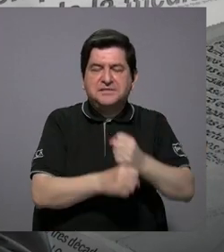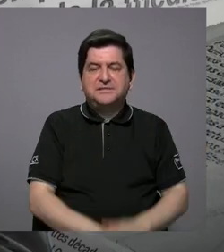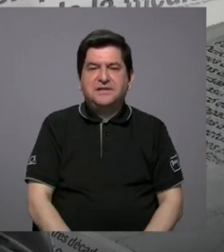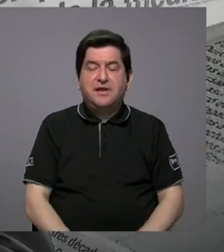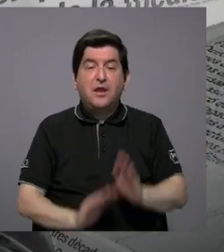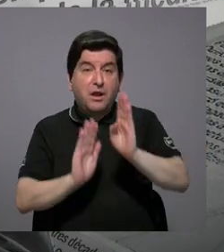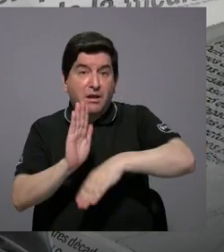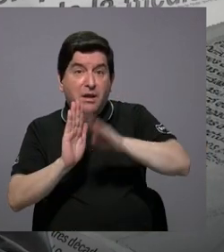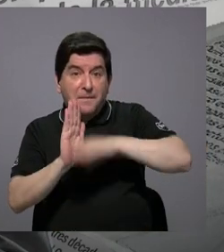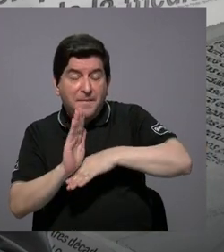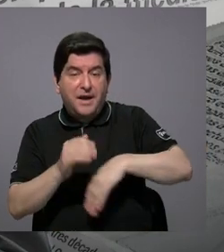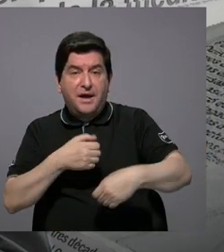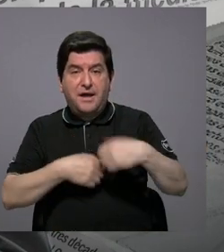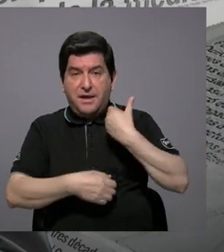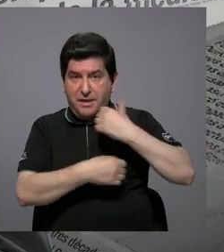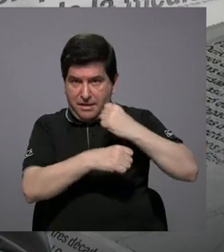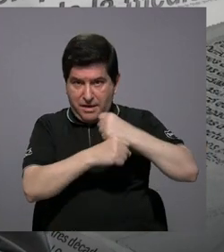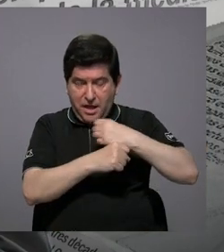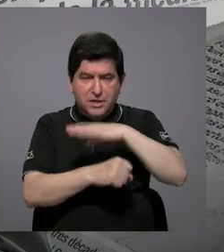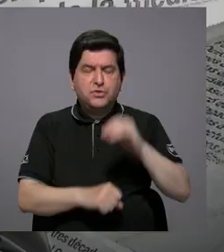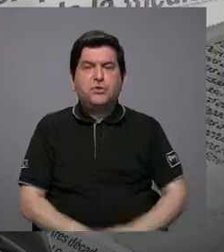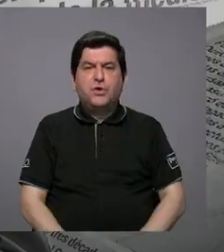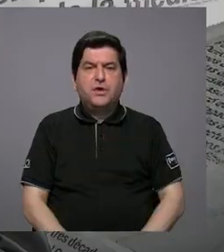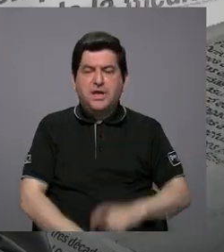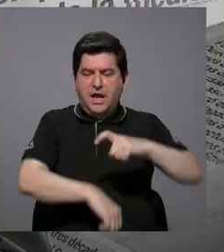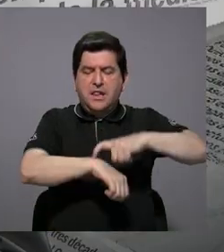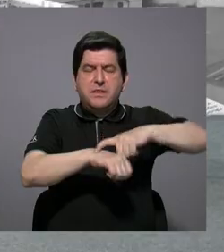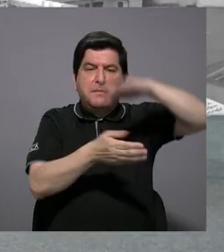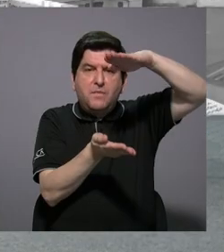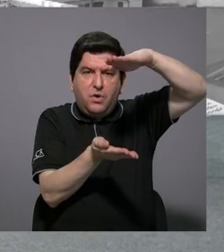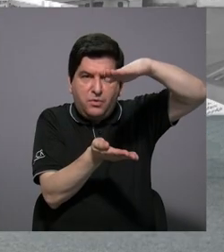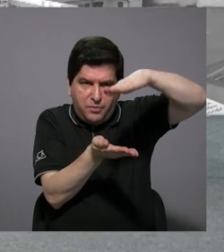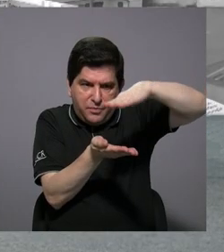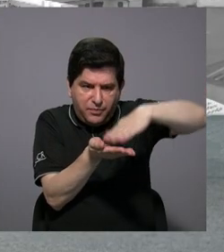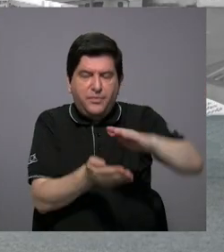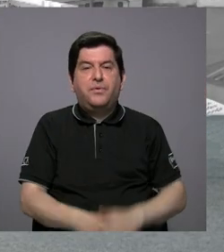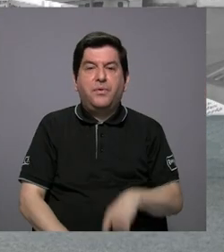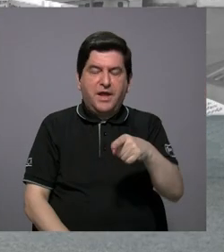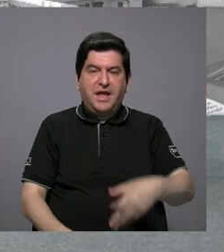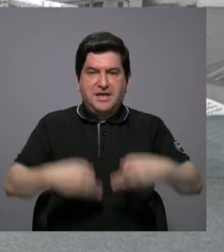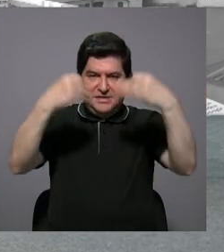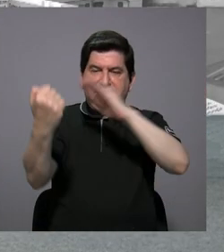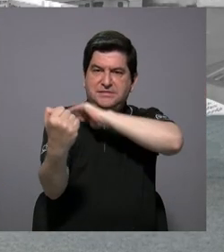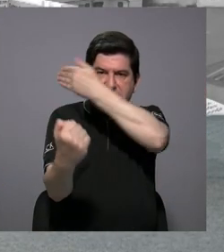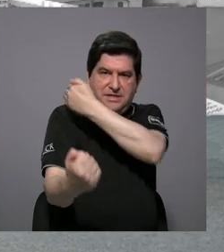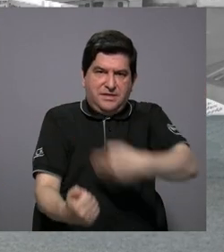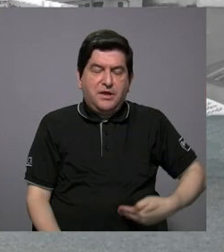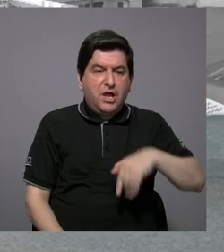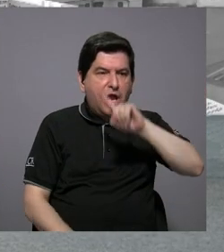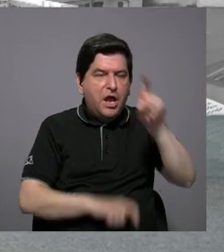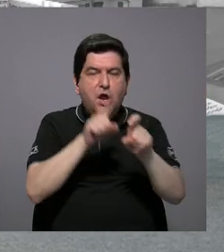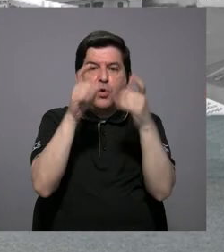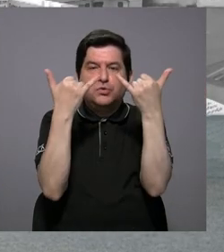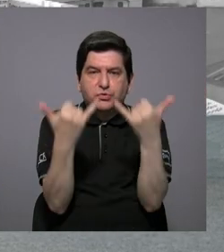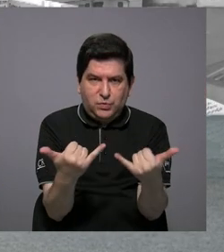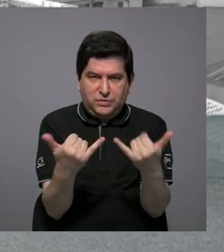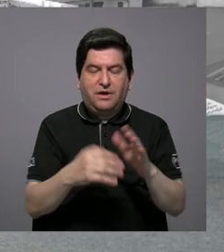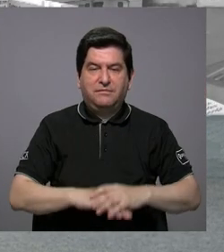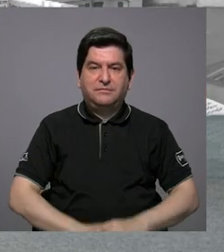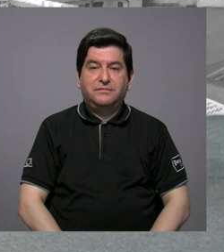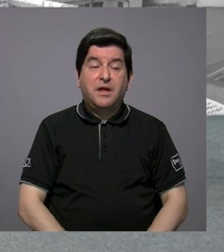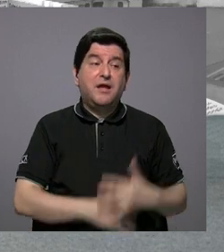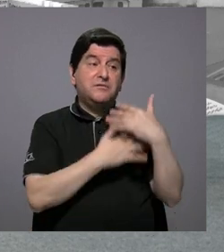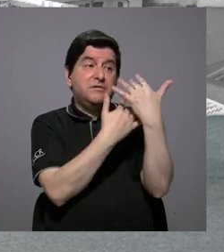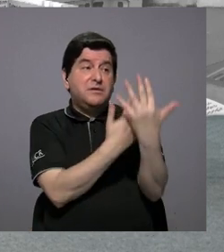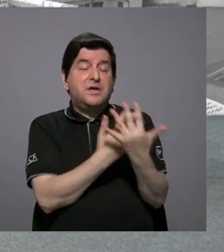más barato para los municipios también y se acorten los tiempos. Es un decreto que está en este momento en consulta y